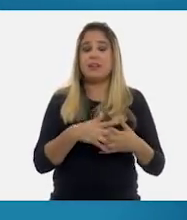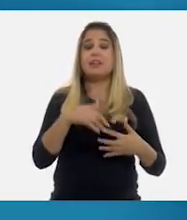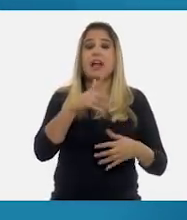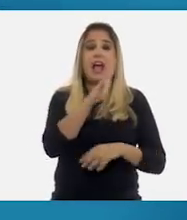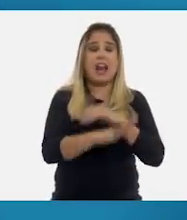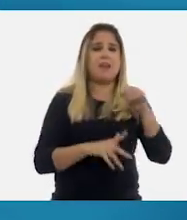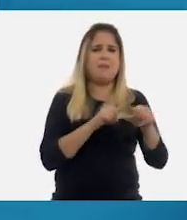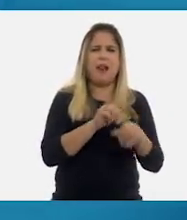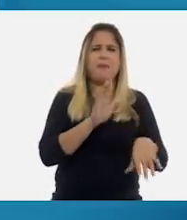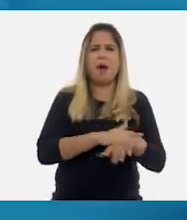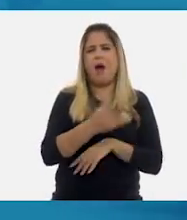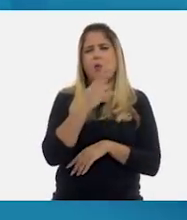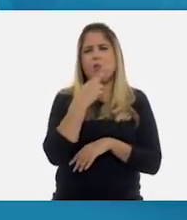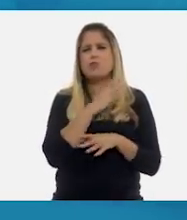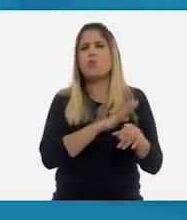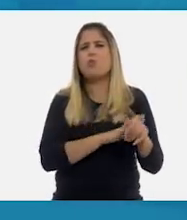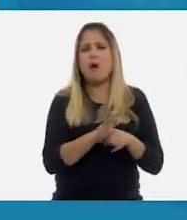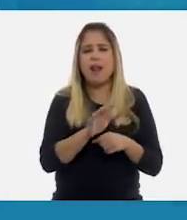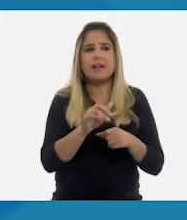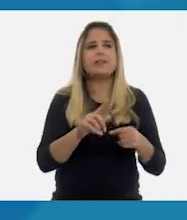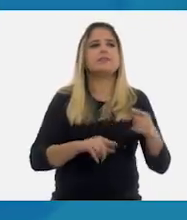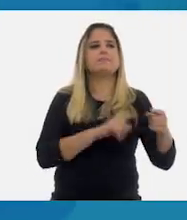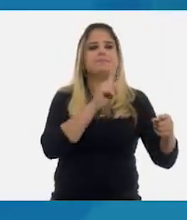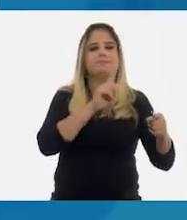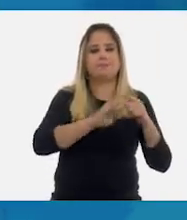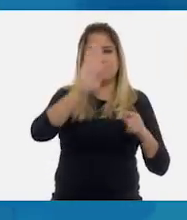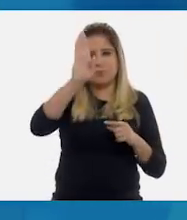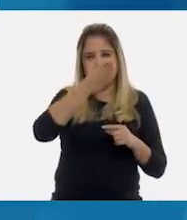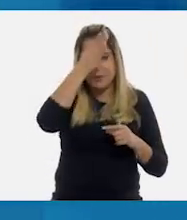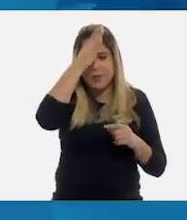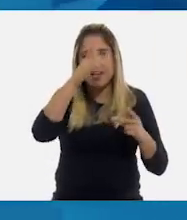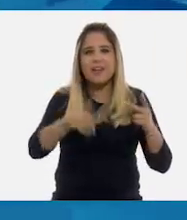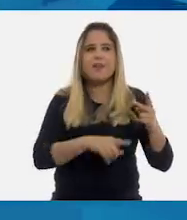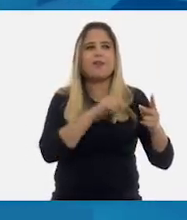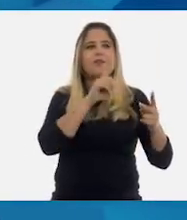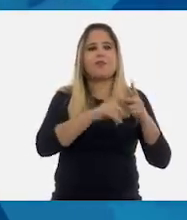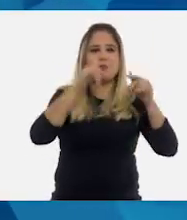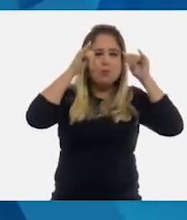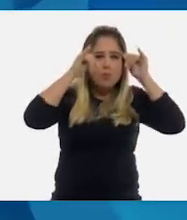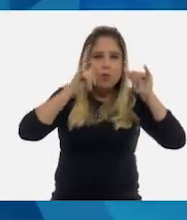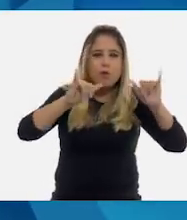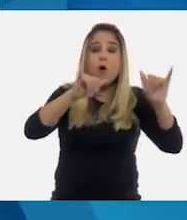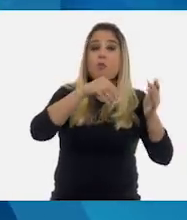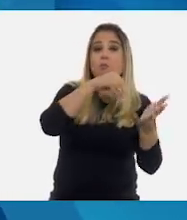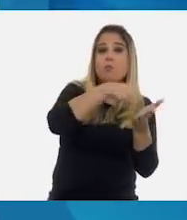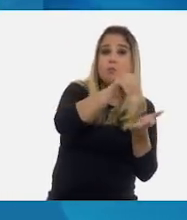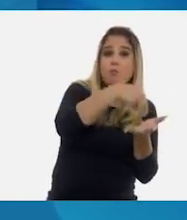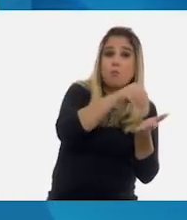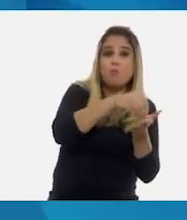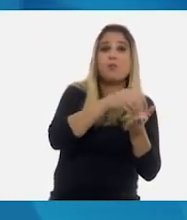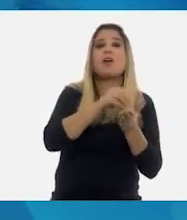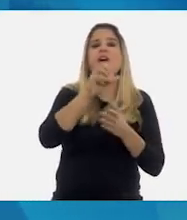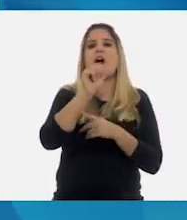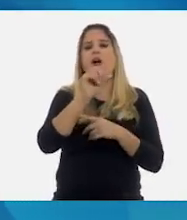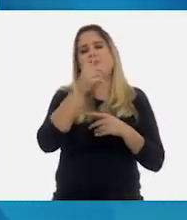comunes son bovino, ovino, caprino, porcino y avícola.